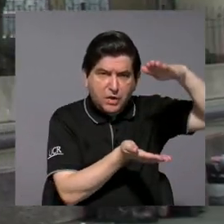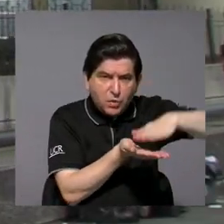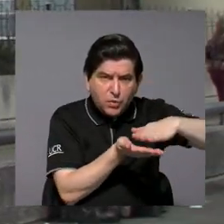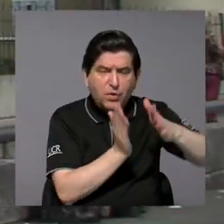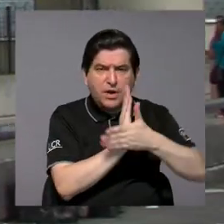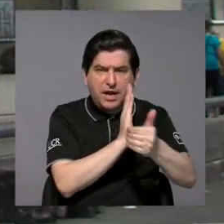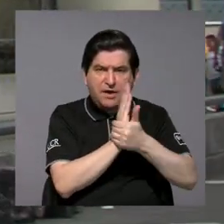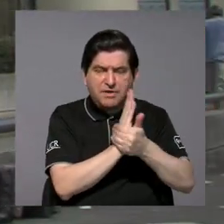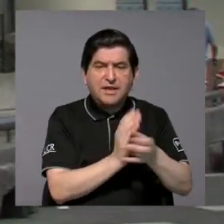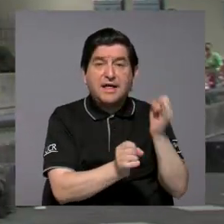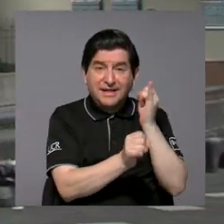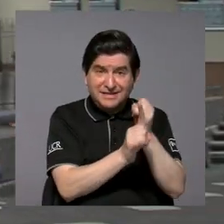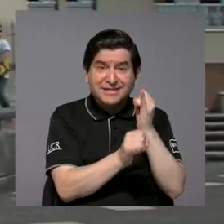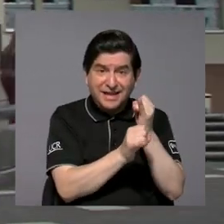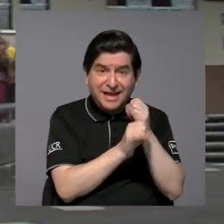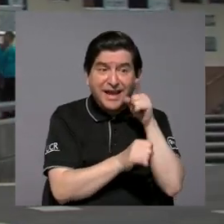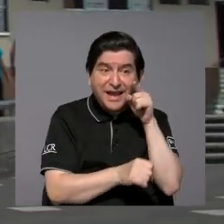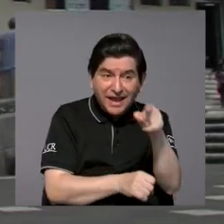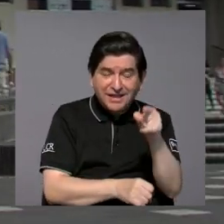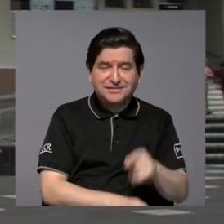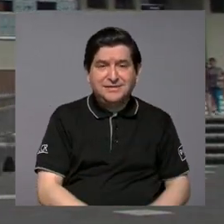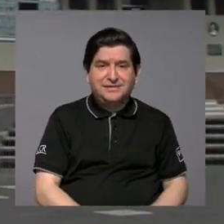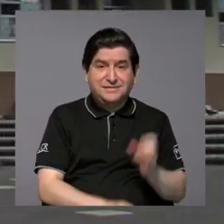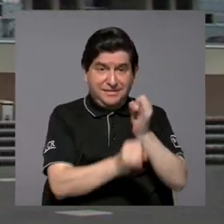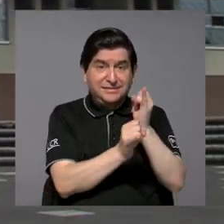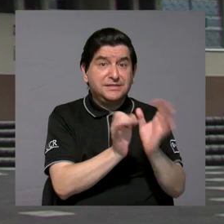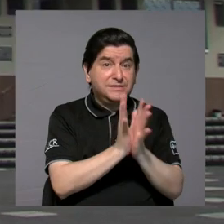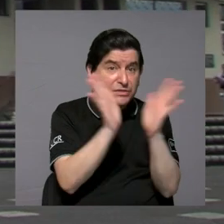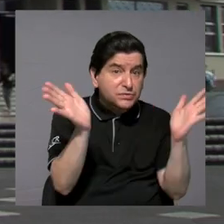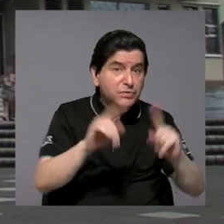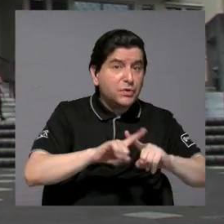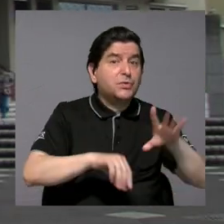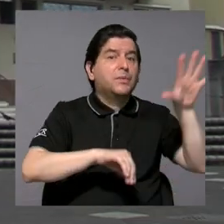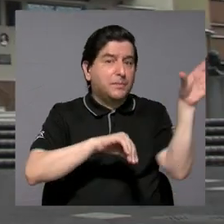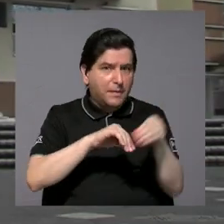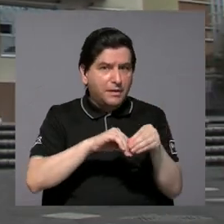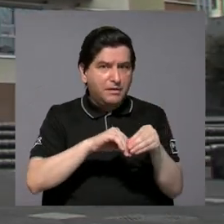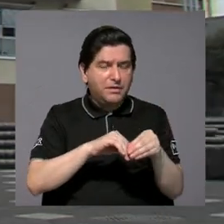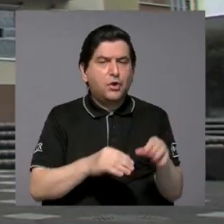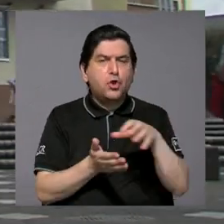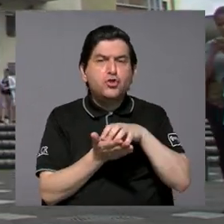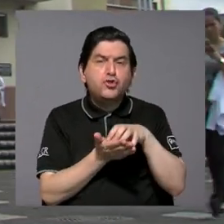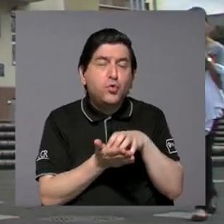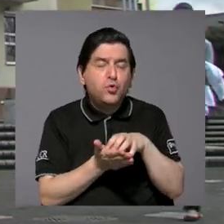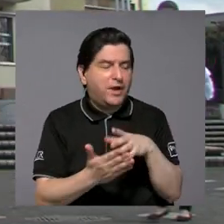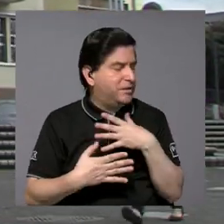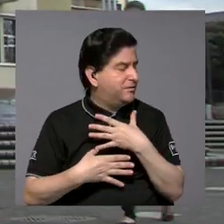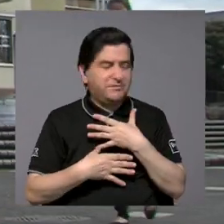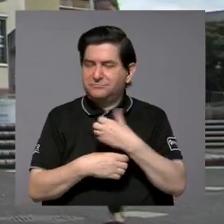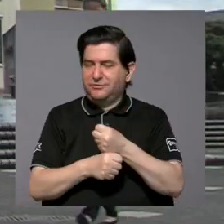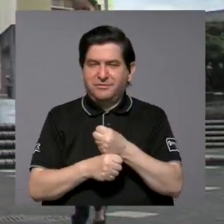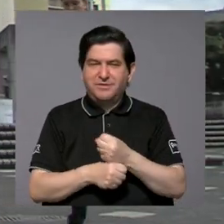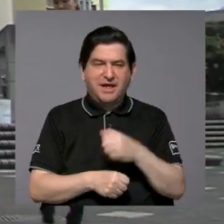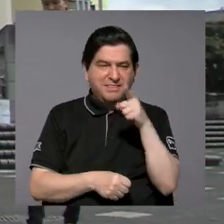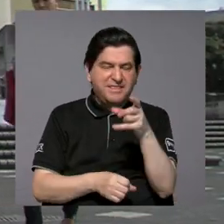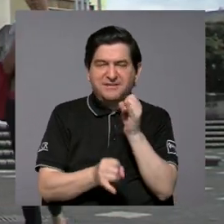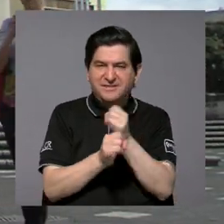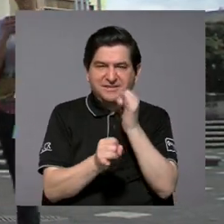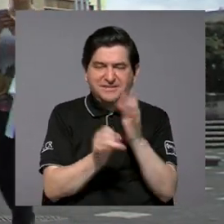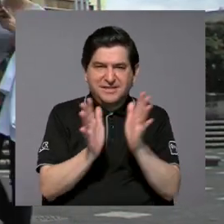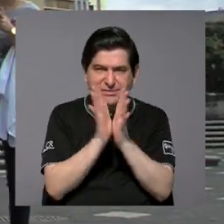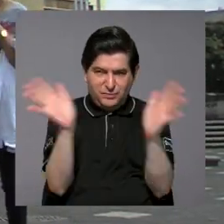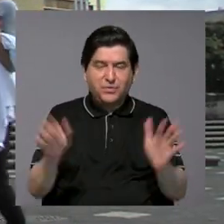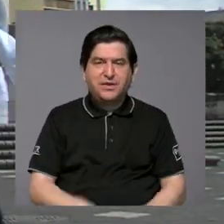la capacidad de la institucionalidad pública, pero además también de generar duda o desconfianza de la institucionalidad